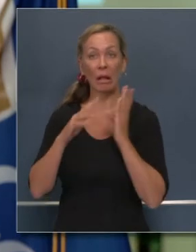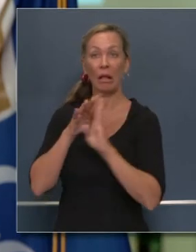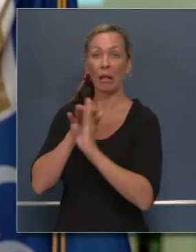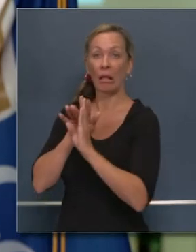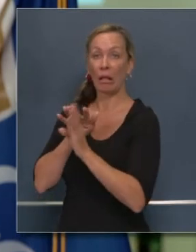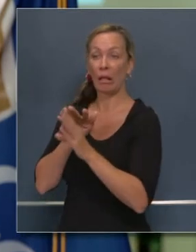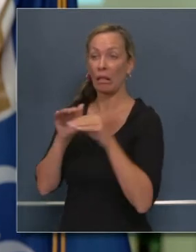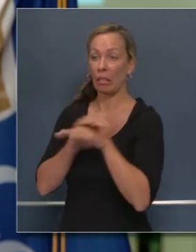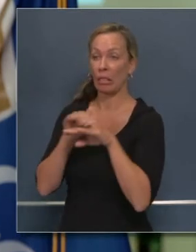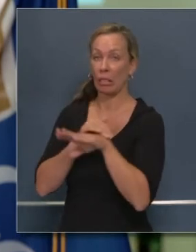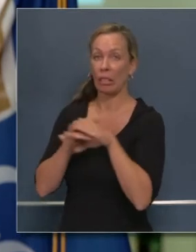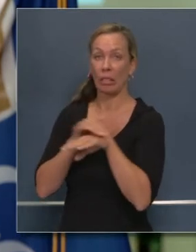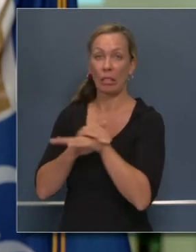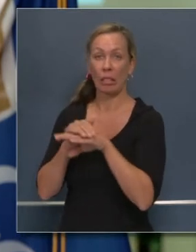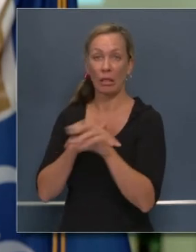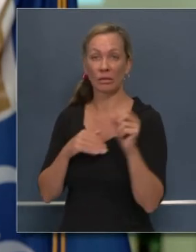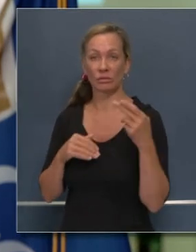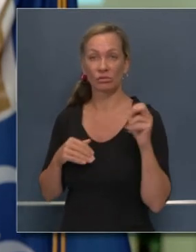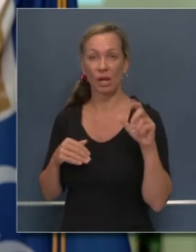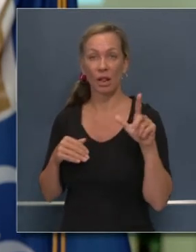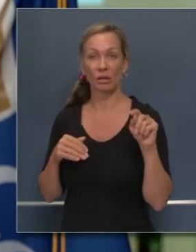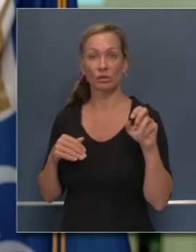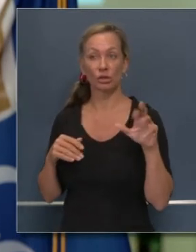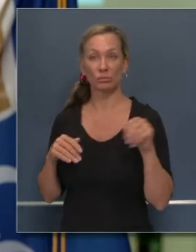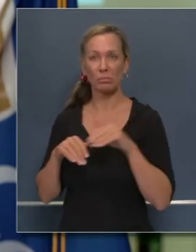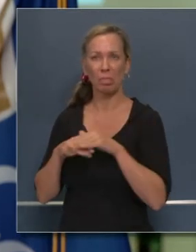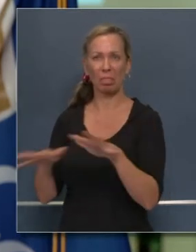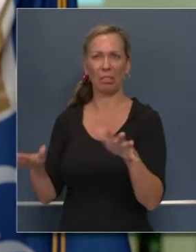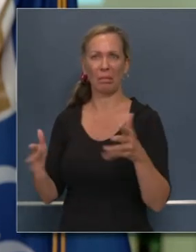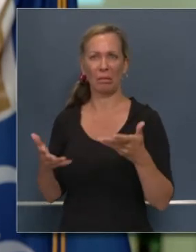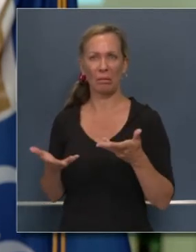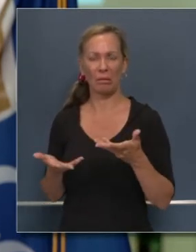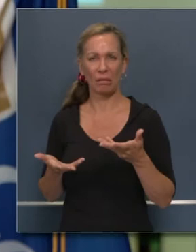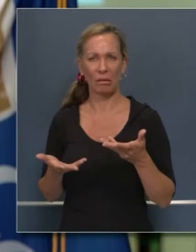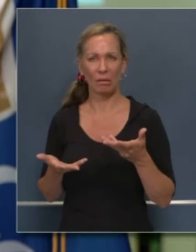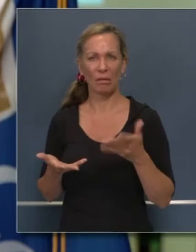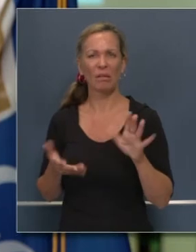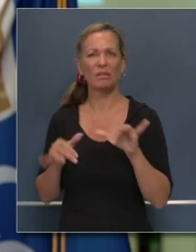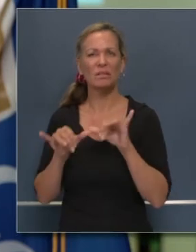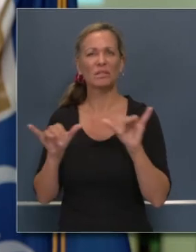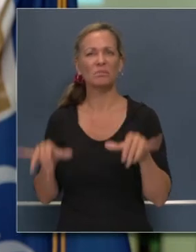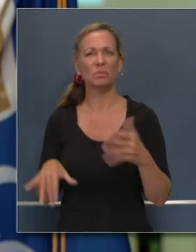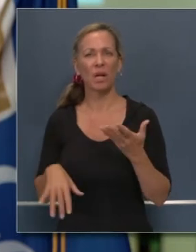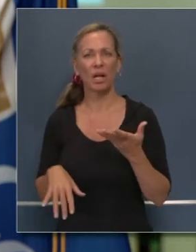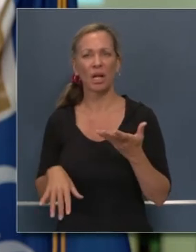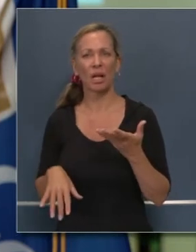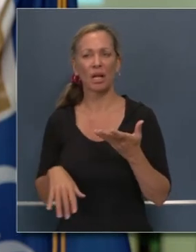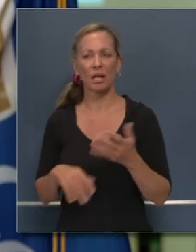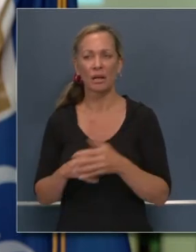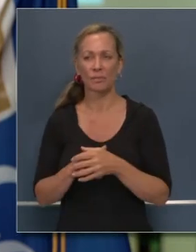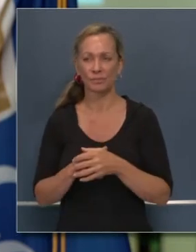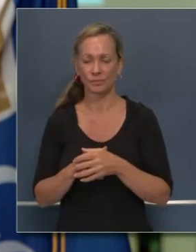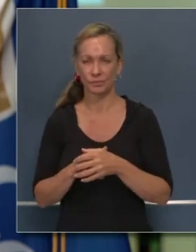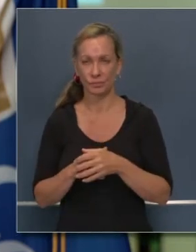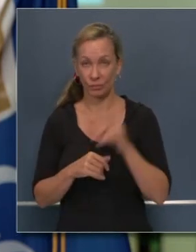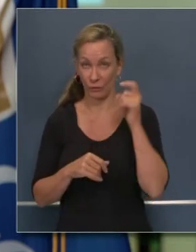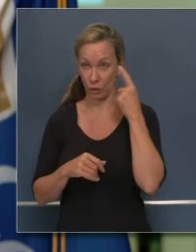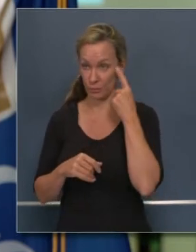dar pie a otra ola de evacuaciones. He visitado muchos refugios. Tenemos 17